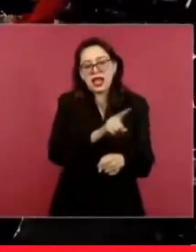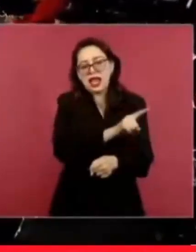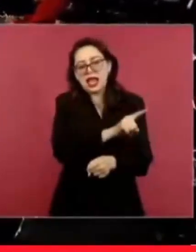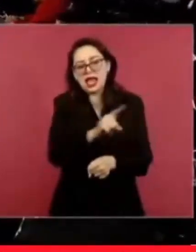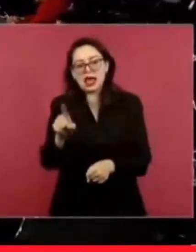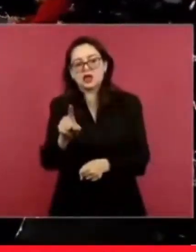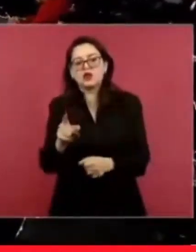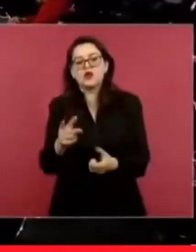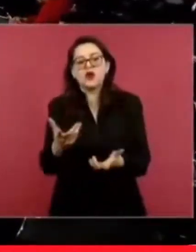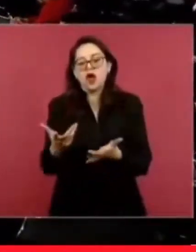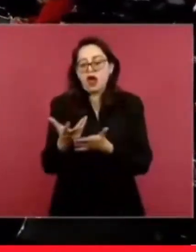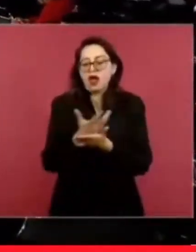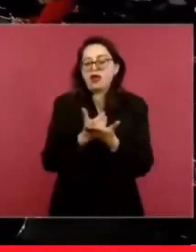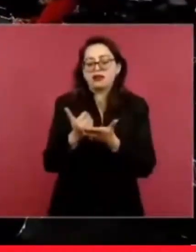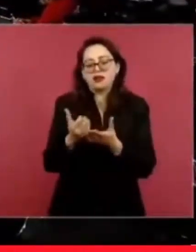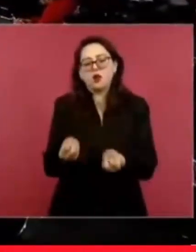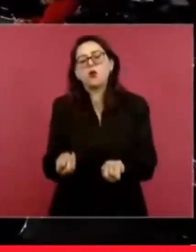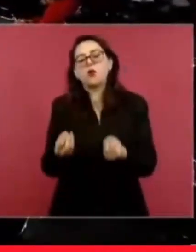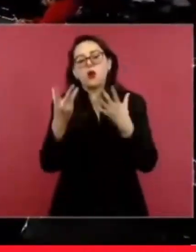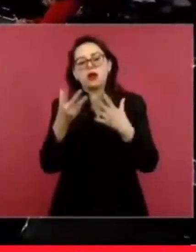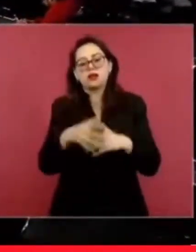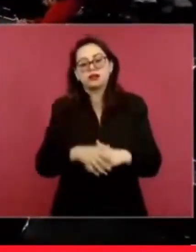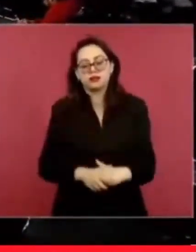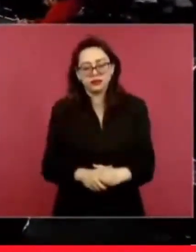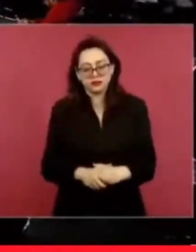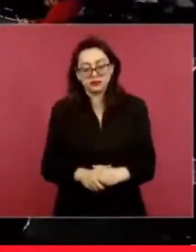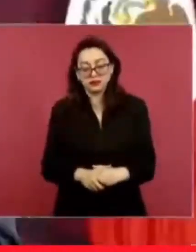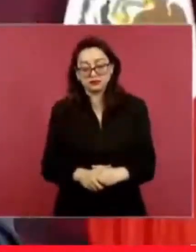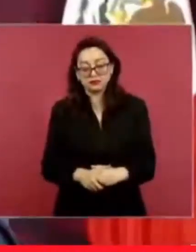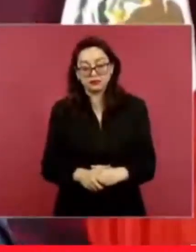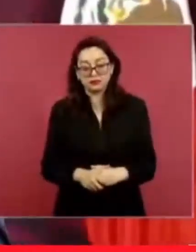construyen un hospital? Pero esto lo podemos